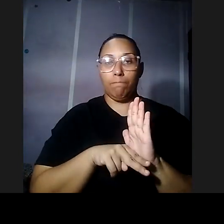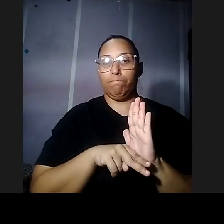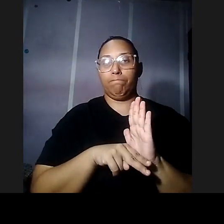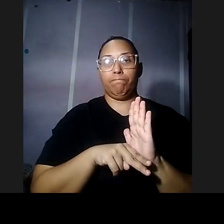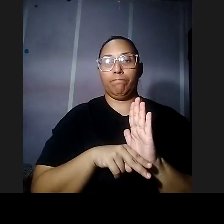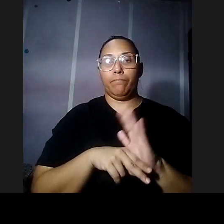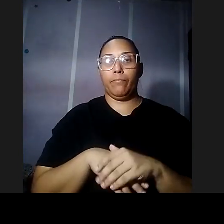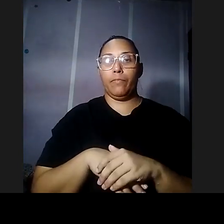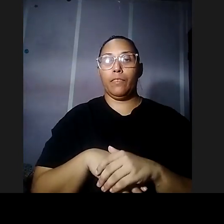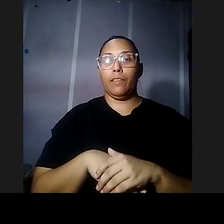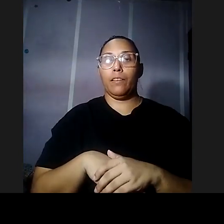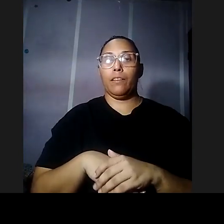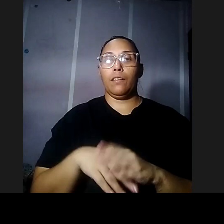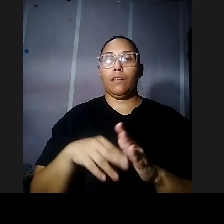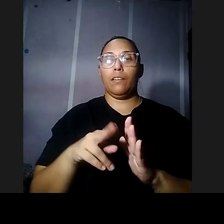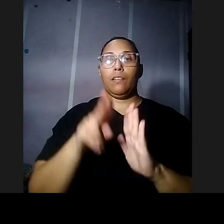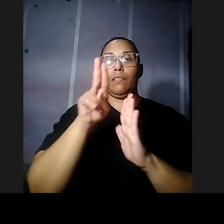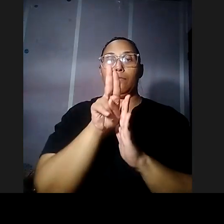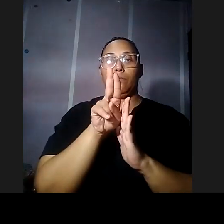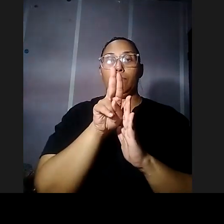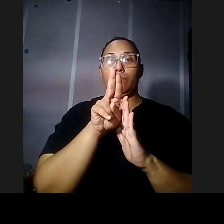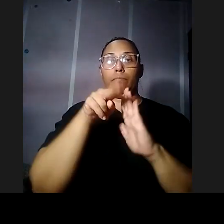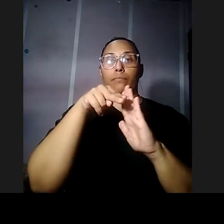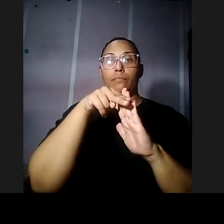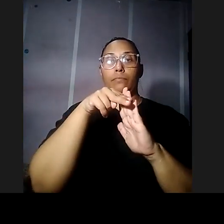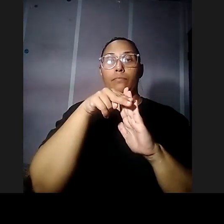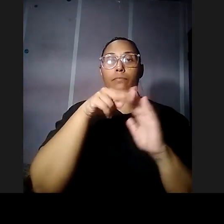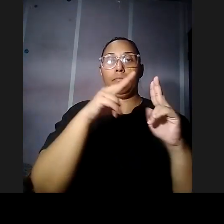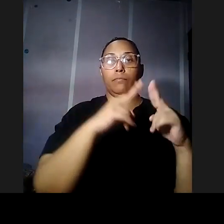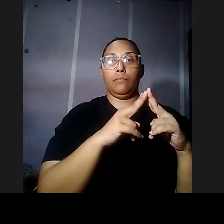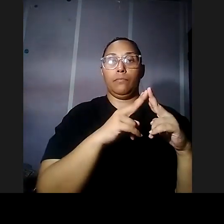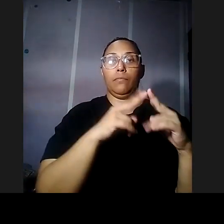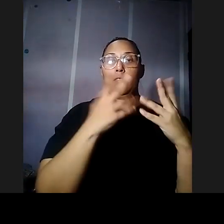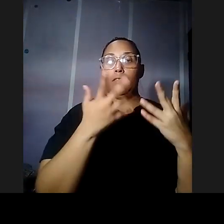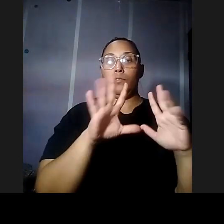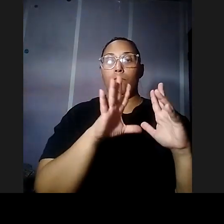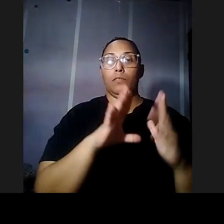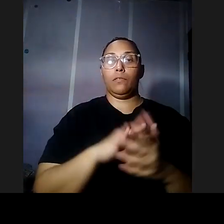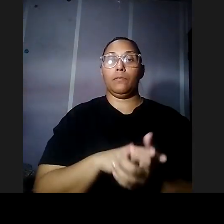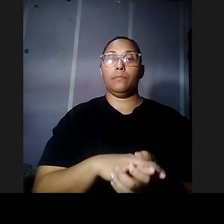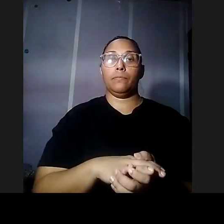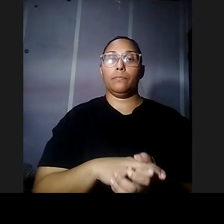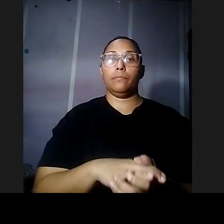la lápida vertical lo que hay es como un rectángulo el mármol con el nombre de la persona cuando nace cuando murió